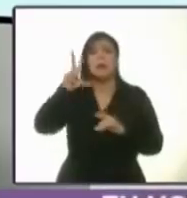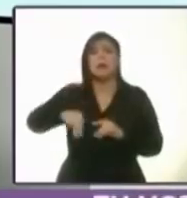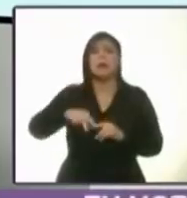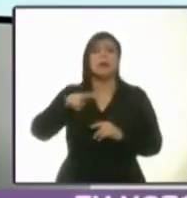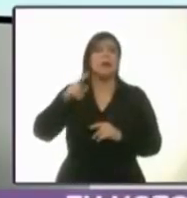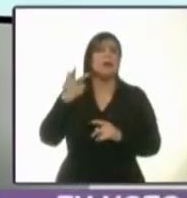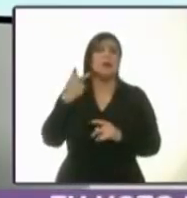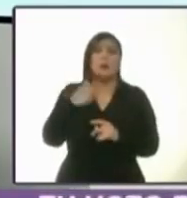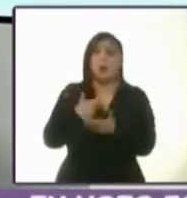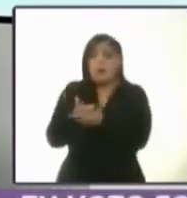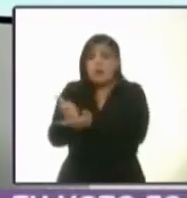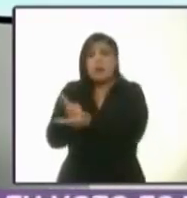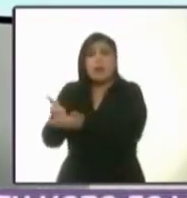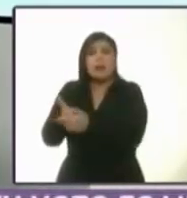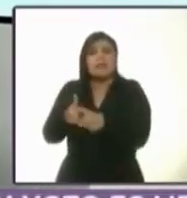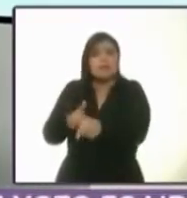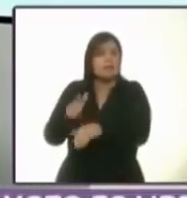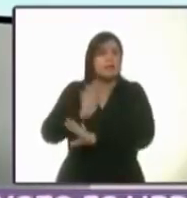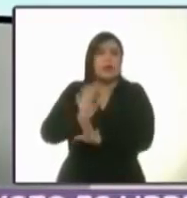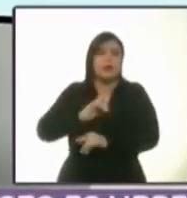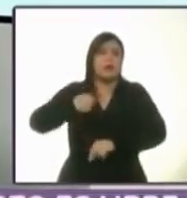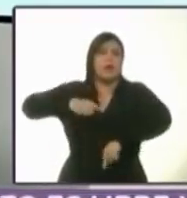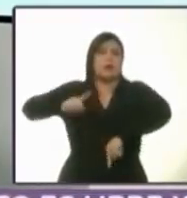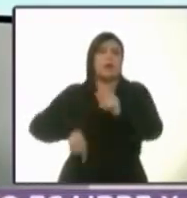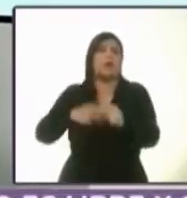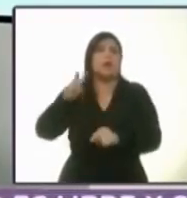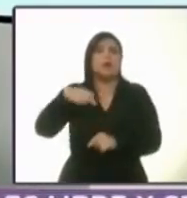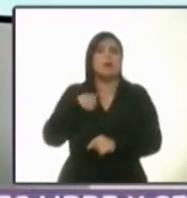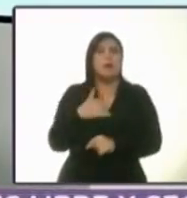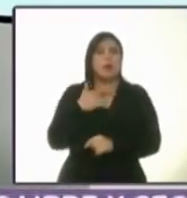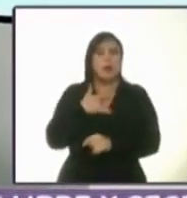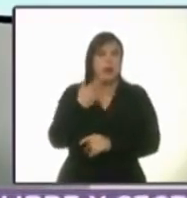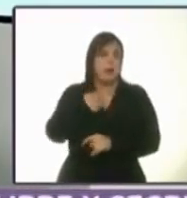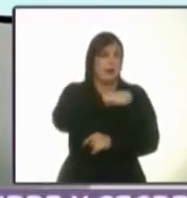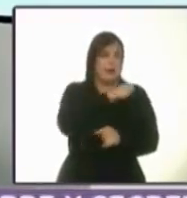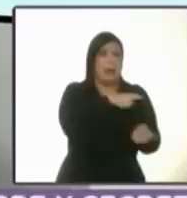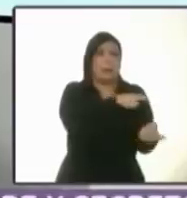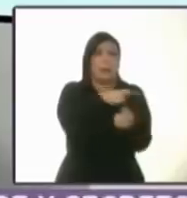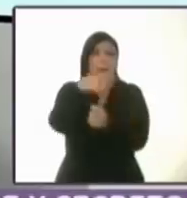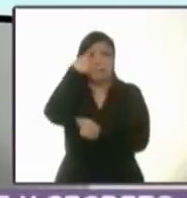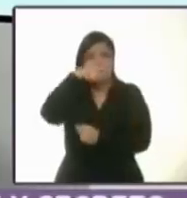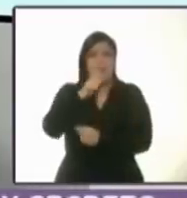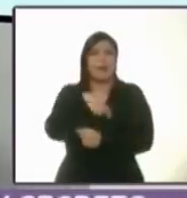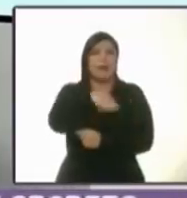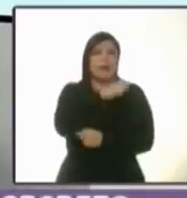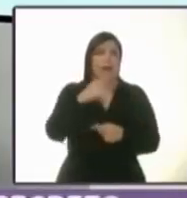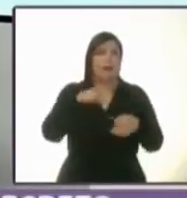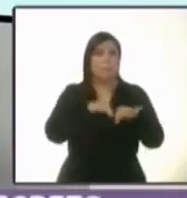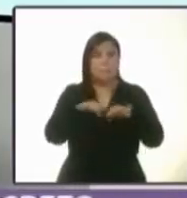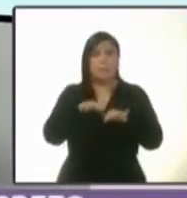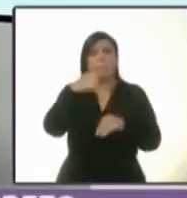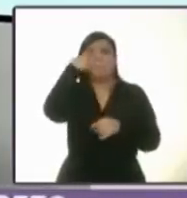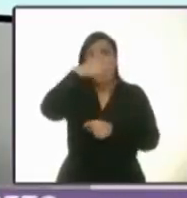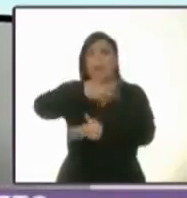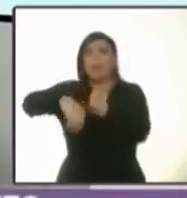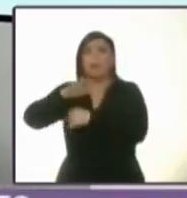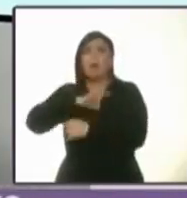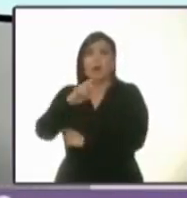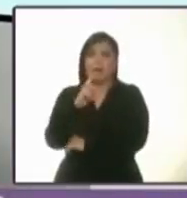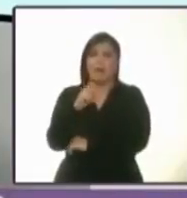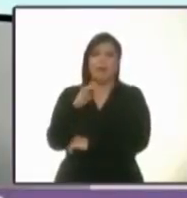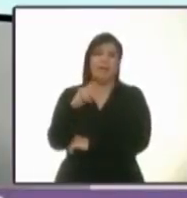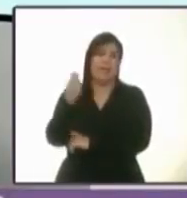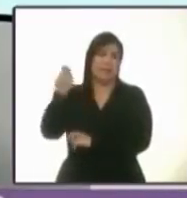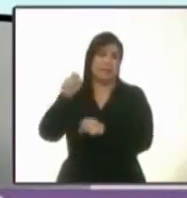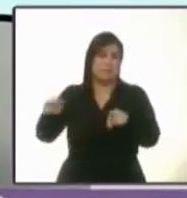mantenerlos, porque no aceptó quitarle el diezmo a los trabajadores como lo hacen con Delfina en el Estado de México. Esto es